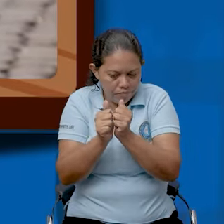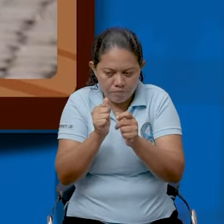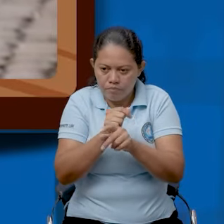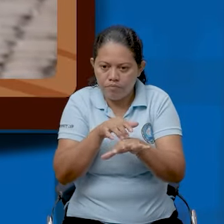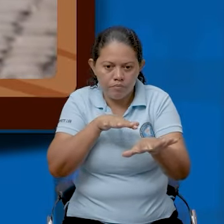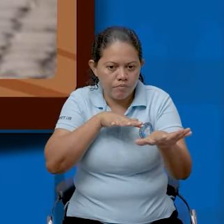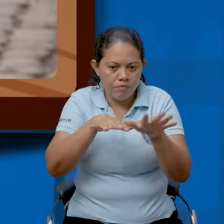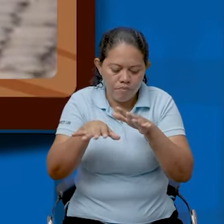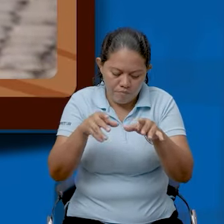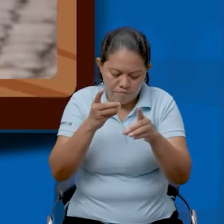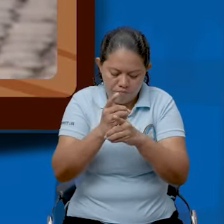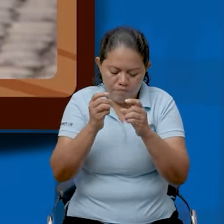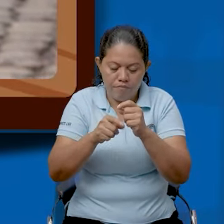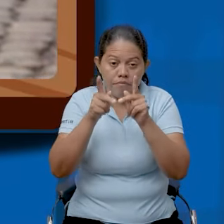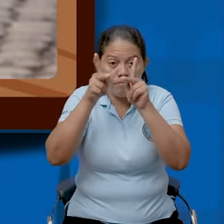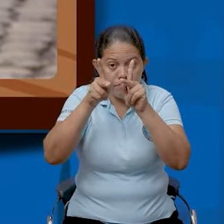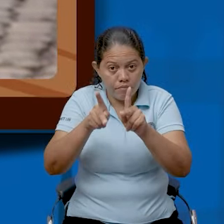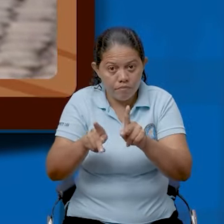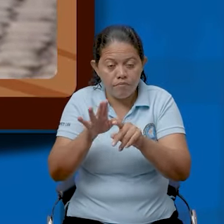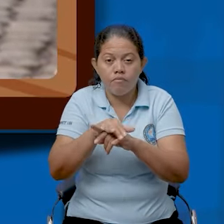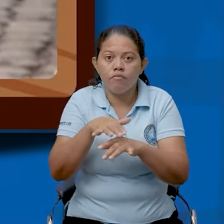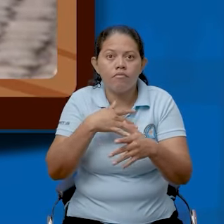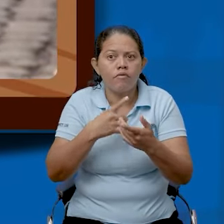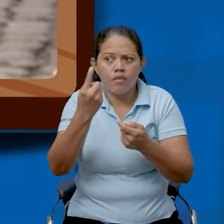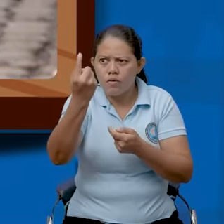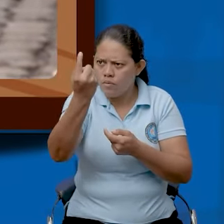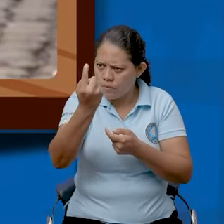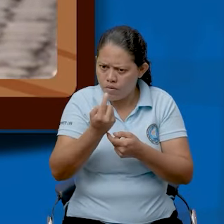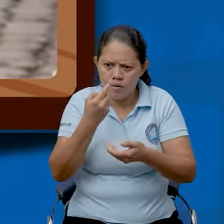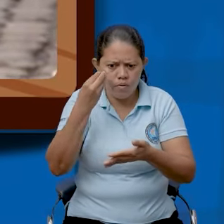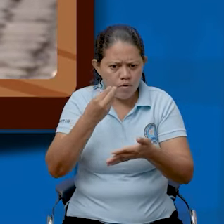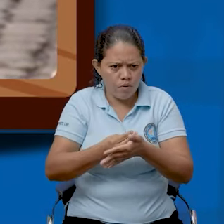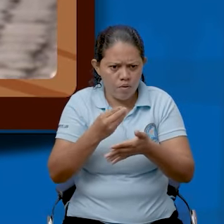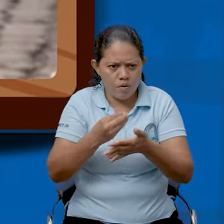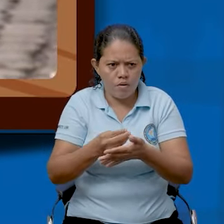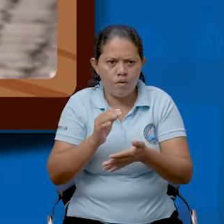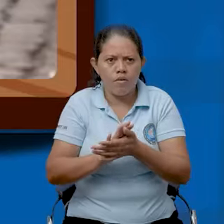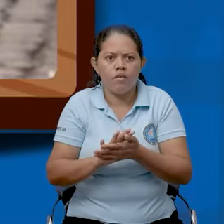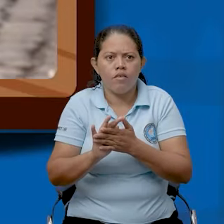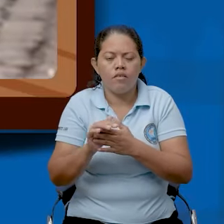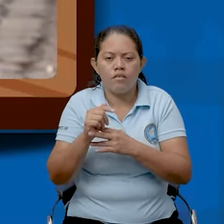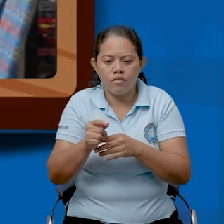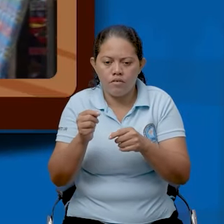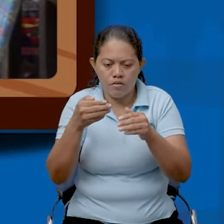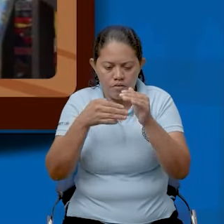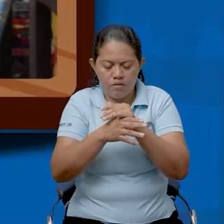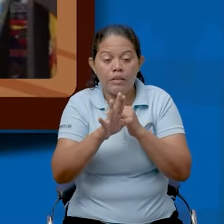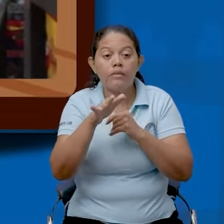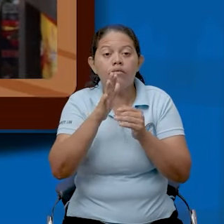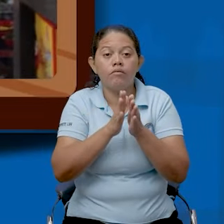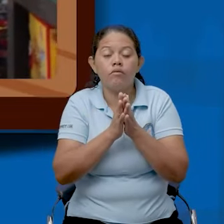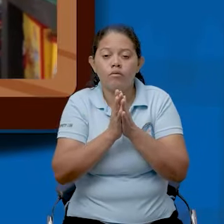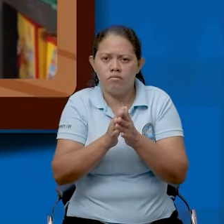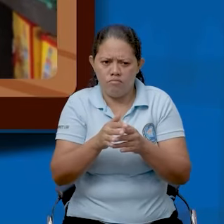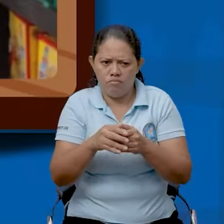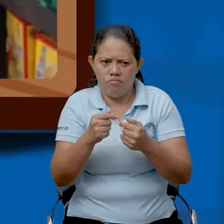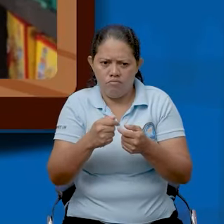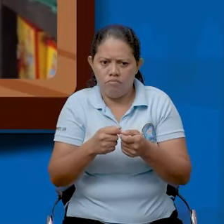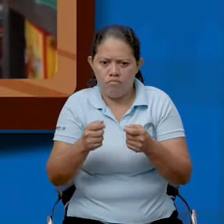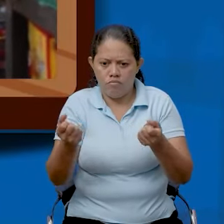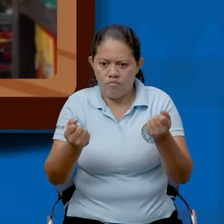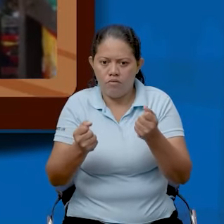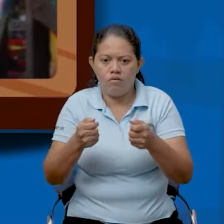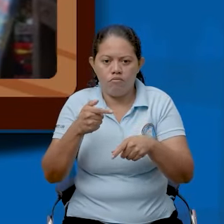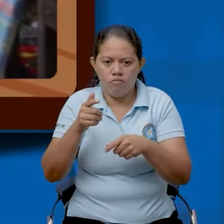no le puedo permitir al ciudadano que viene a comprar, que sería la parte externa, a que deje su